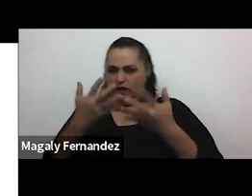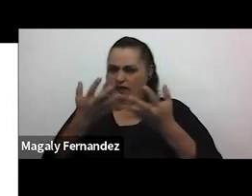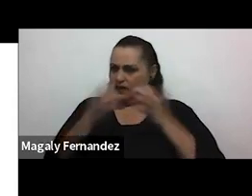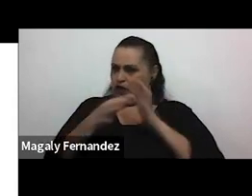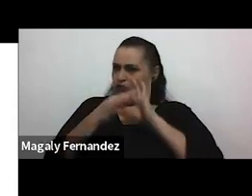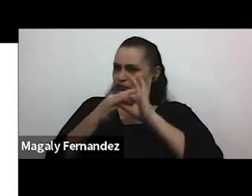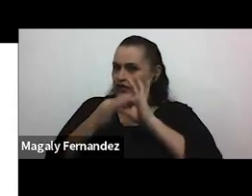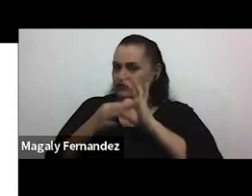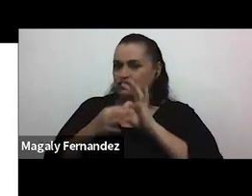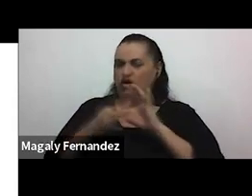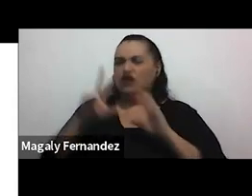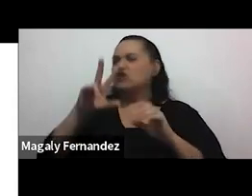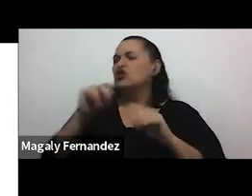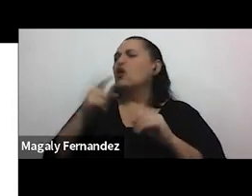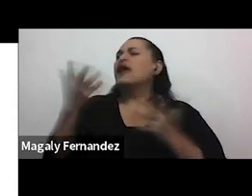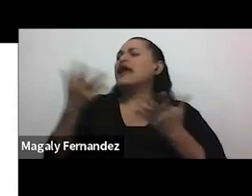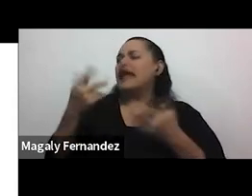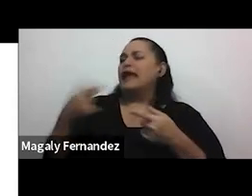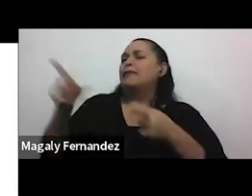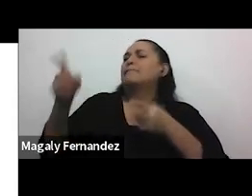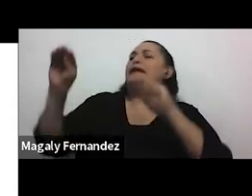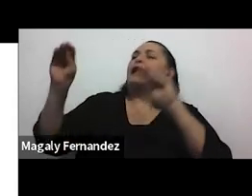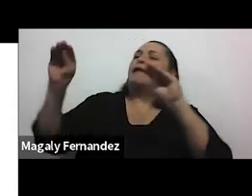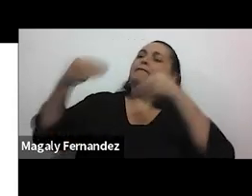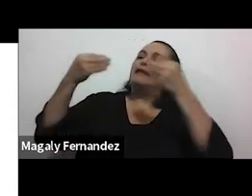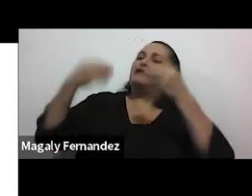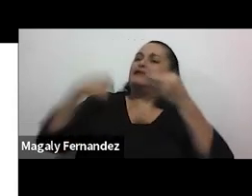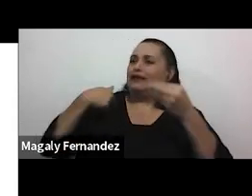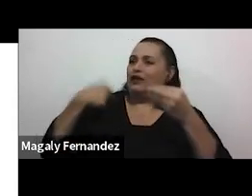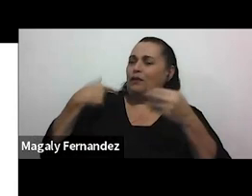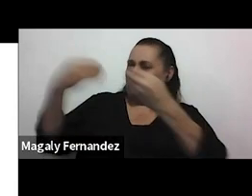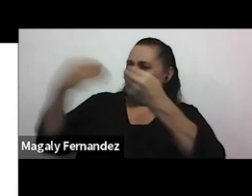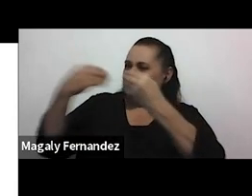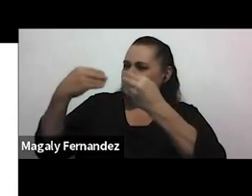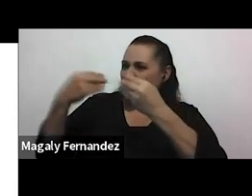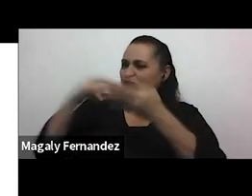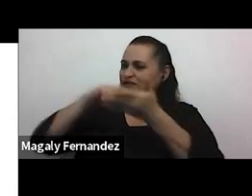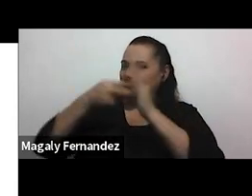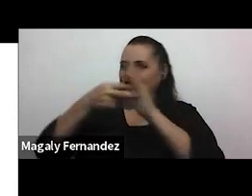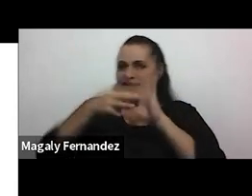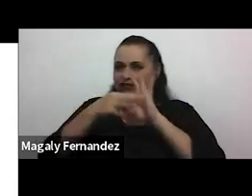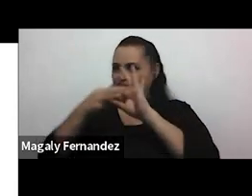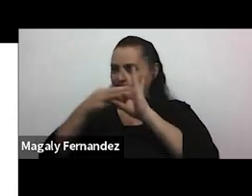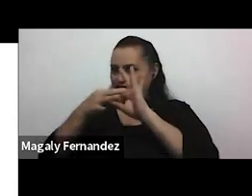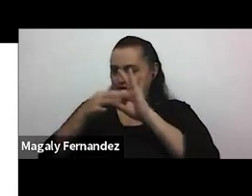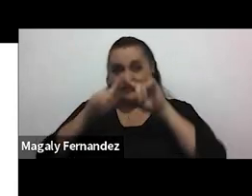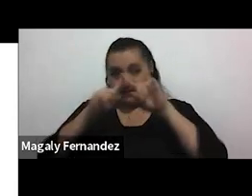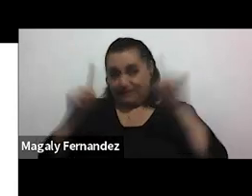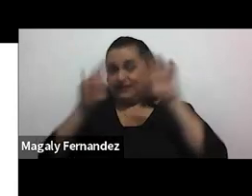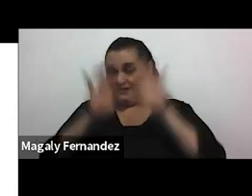y no qué es lo que me han vendido que debe ser una relación que hay una diferencia bastante importante